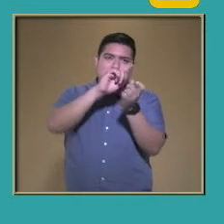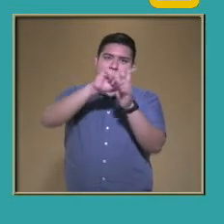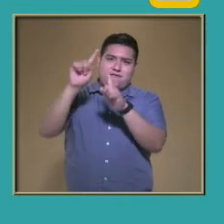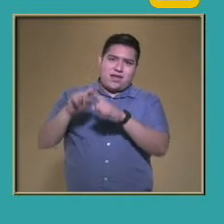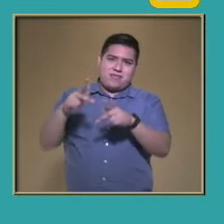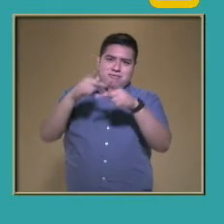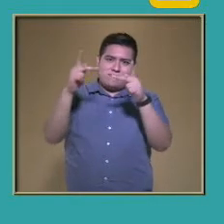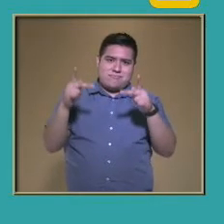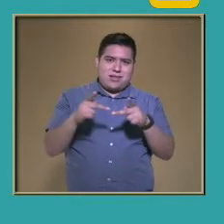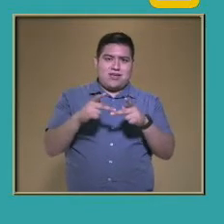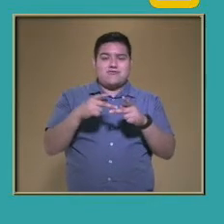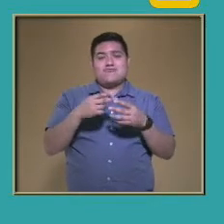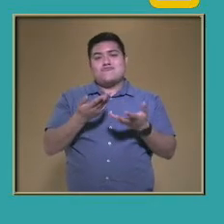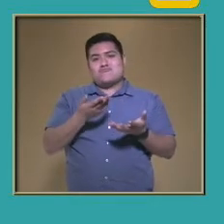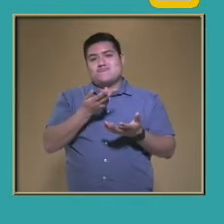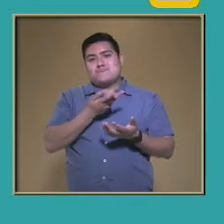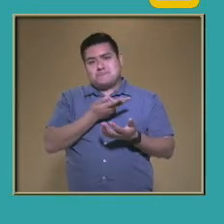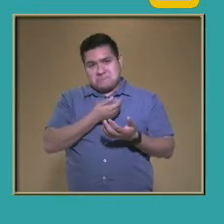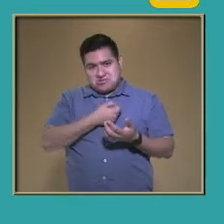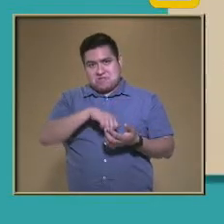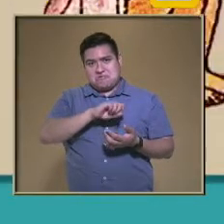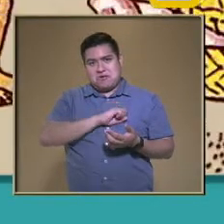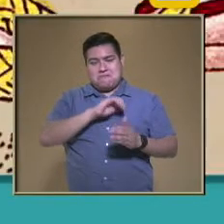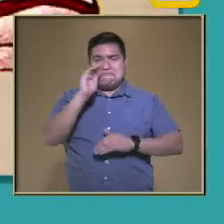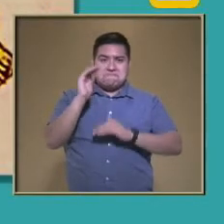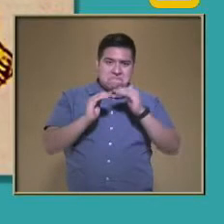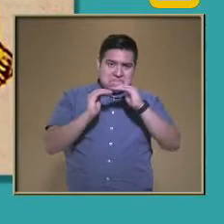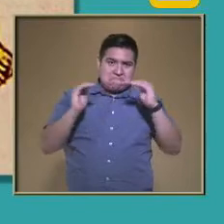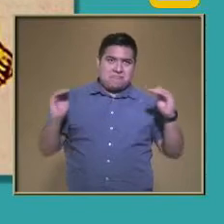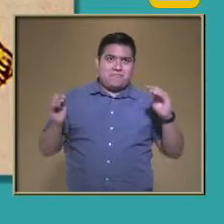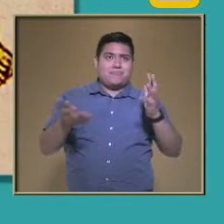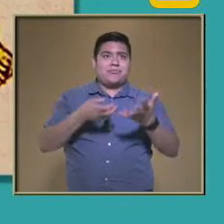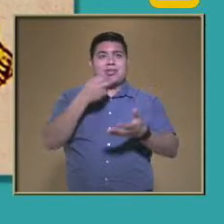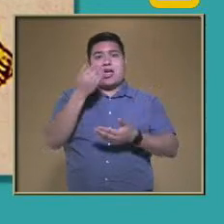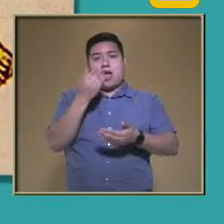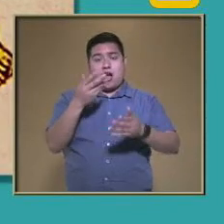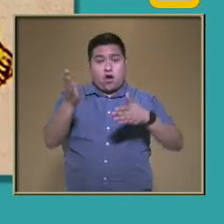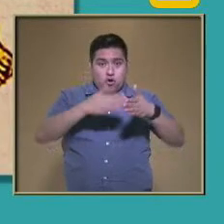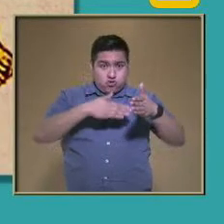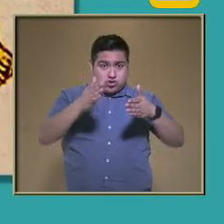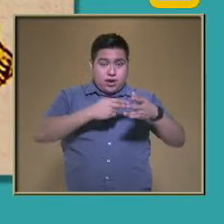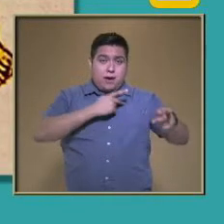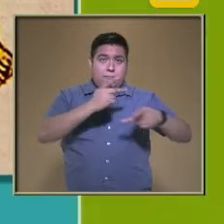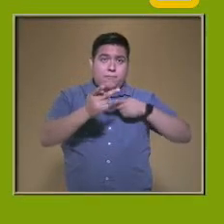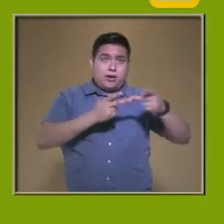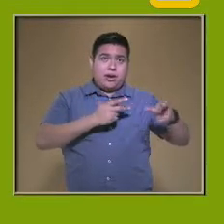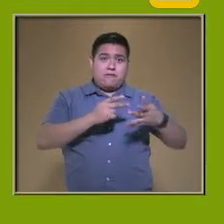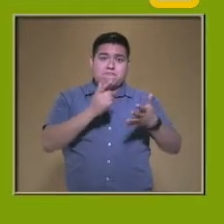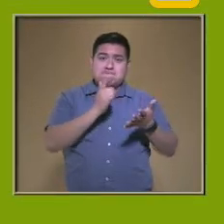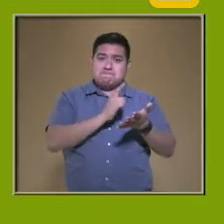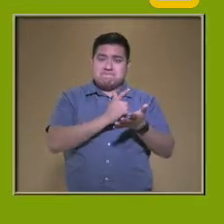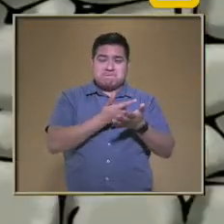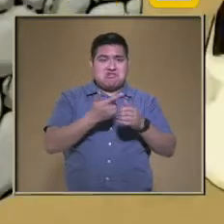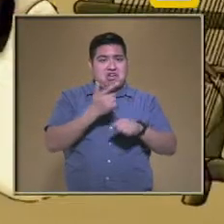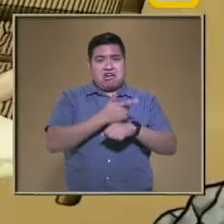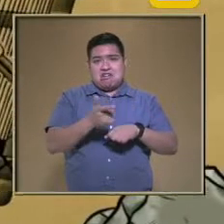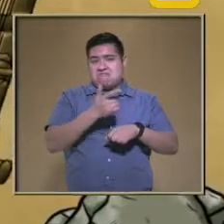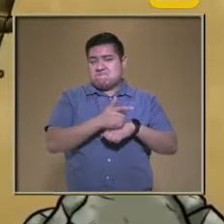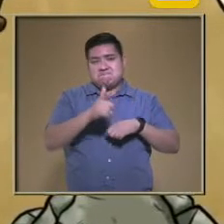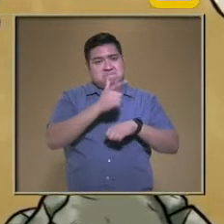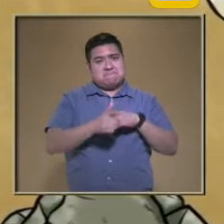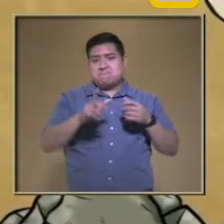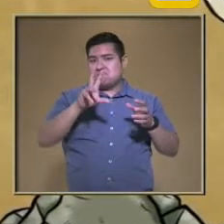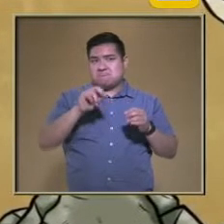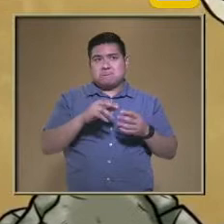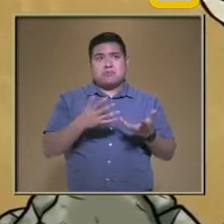Platillos nutritivos Y bien balanceados Que por cierto Cocinaban prácticamente Sin grasa Su ingesta De alimentos